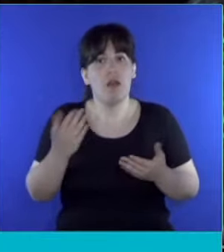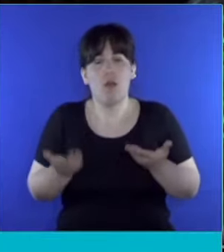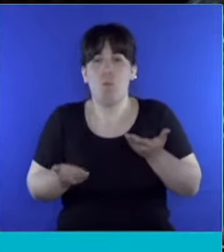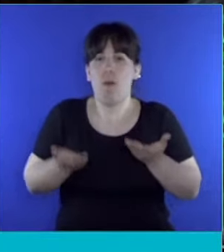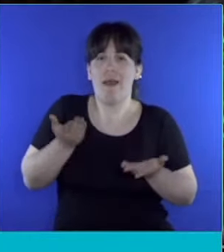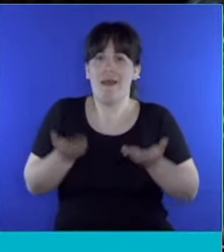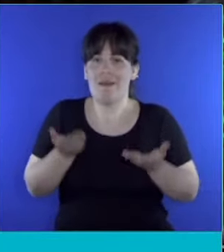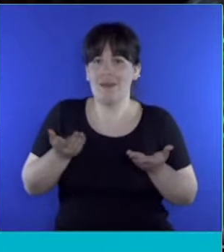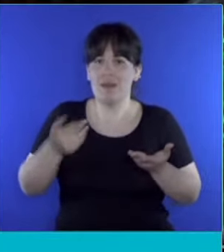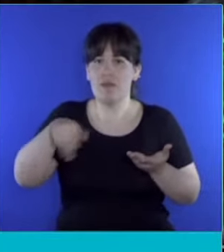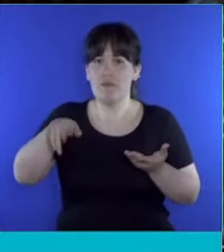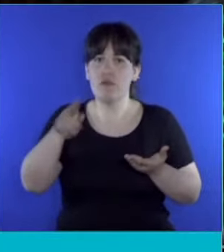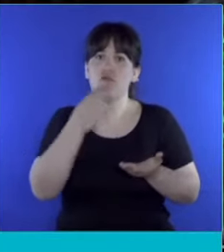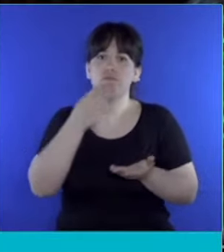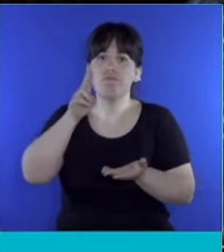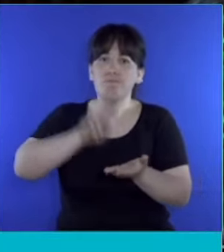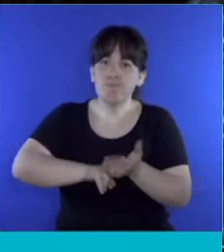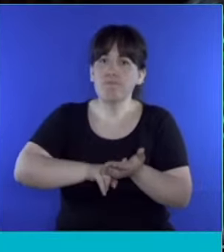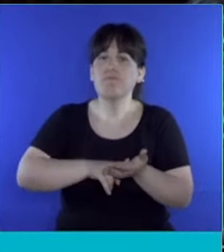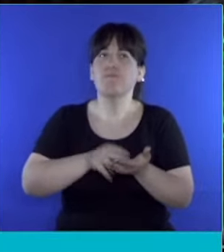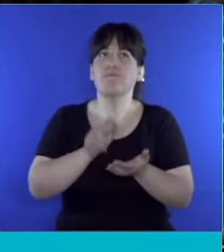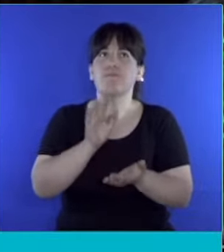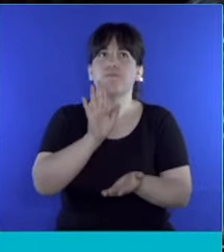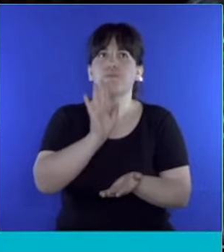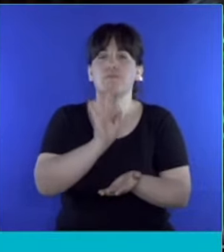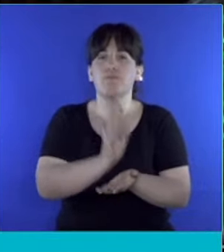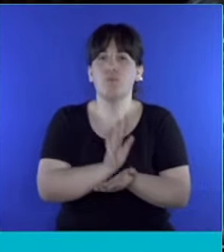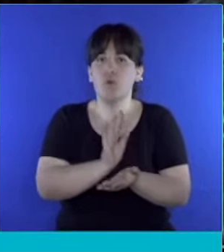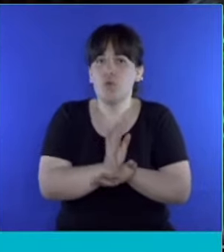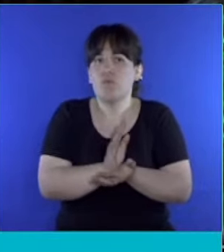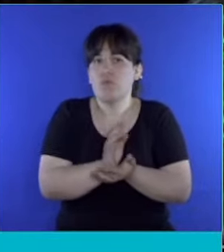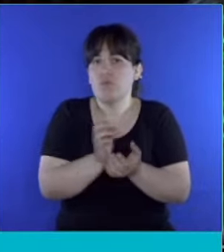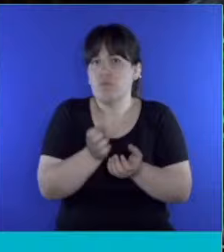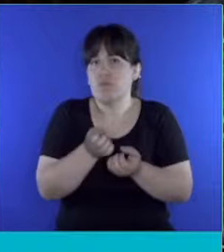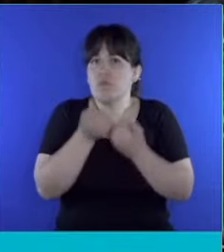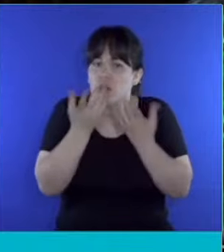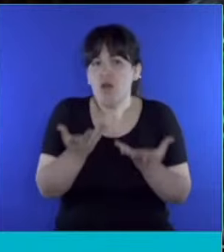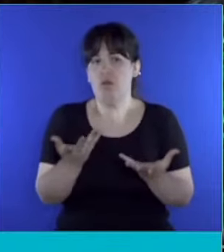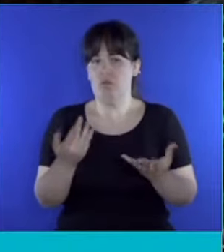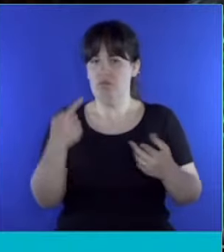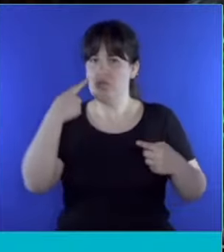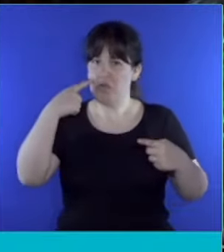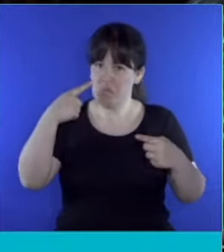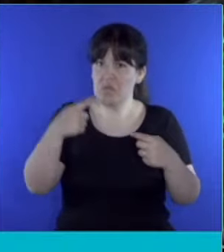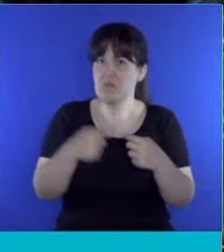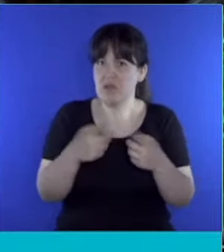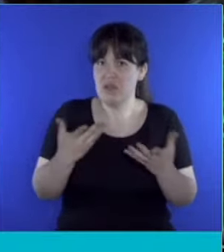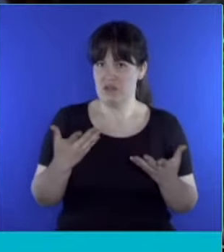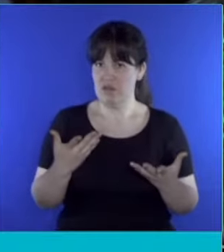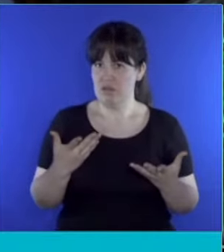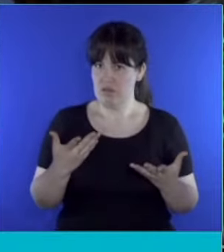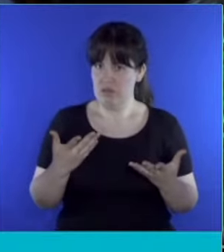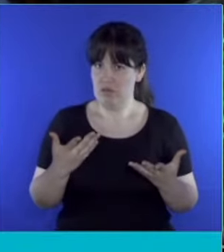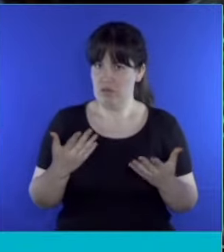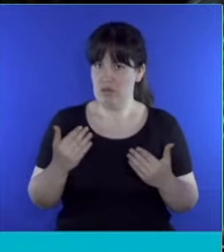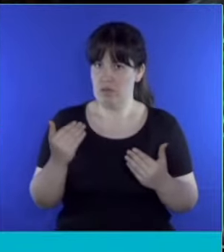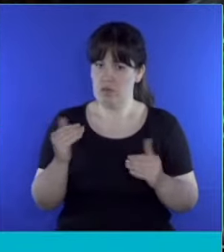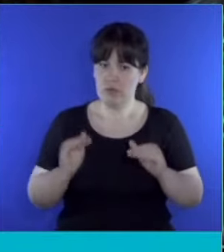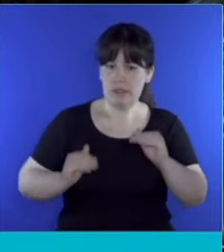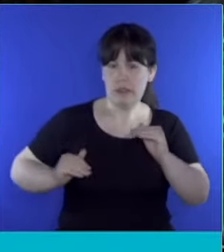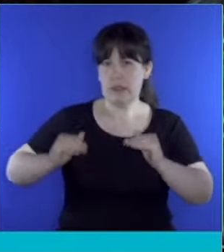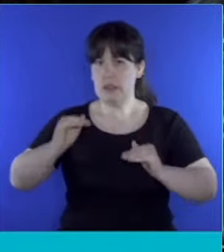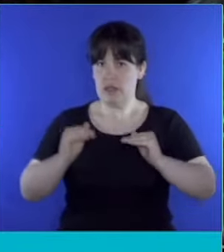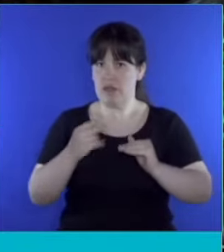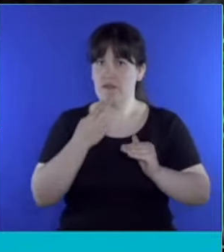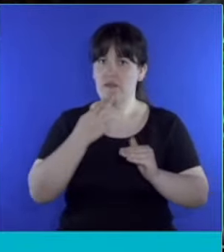una conducta virtuosa, como un objetivo virtuoso a